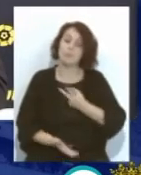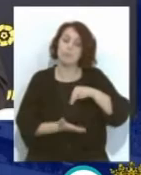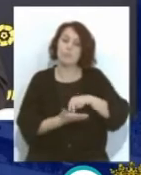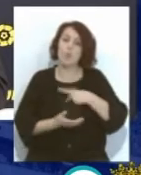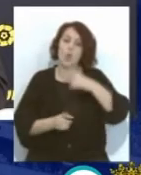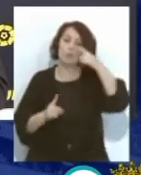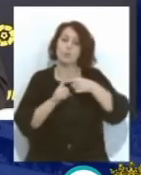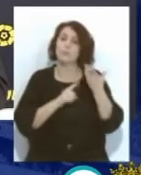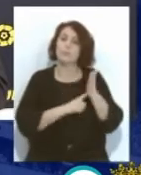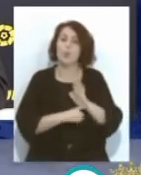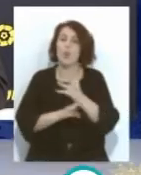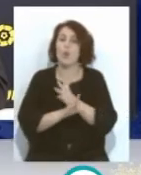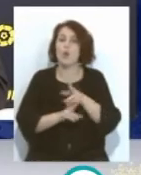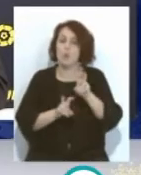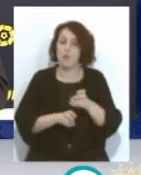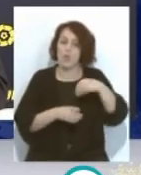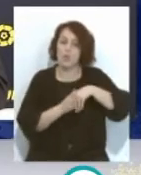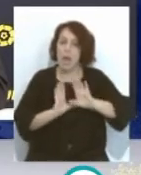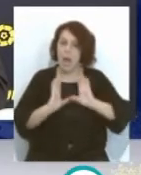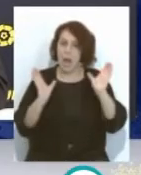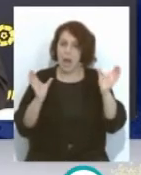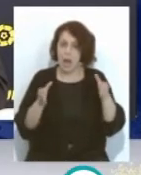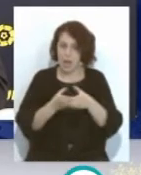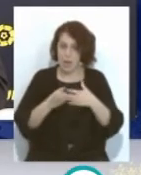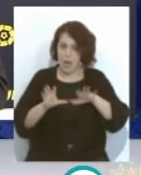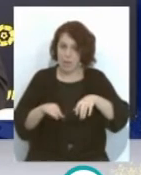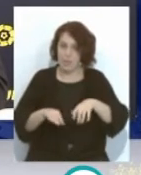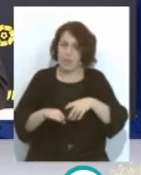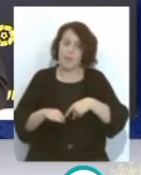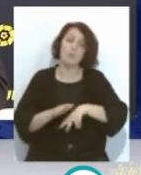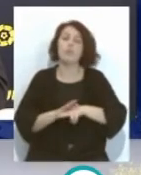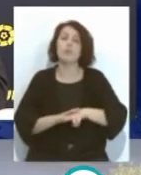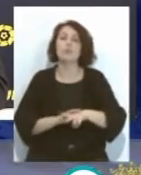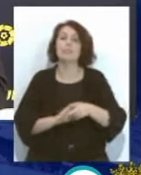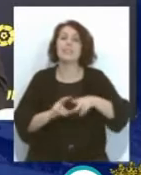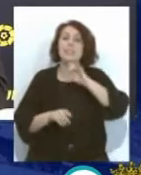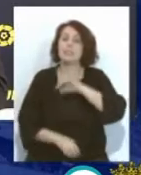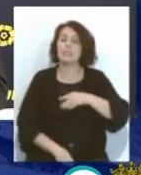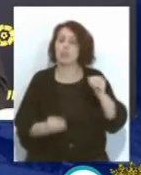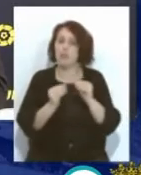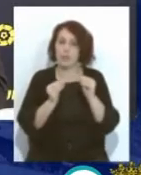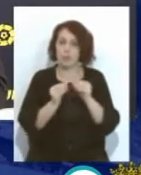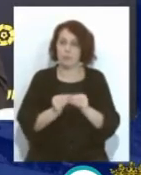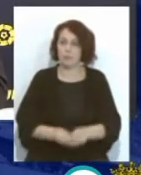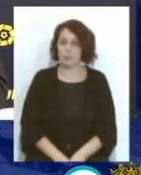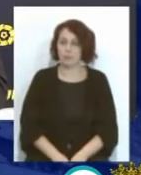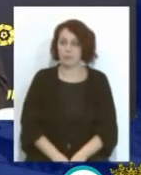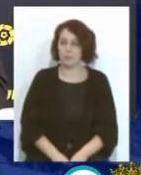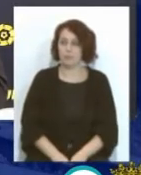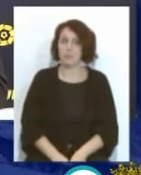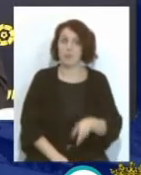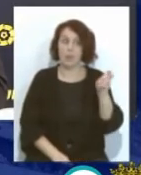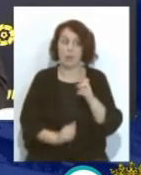presentaros A un nuevo jugador Del Cádiz Club de Fútbol Se trata De Rubén Sobrino Bien